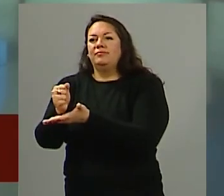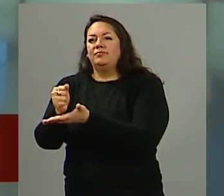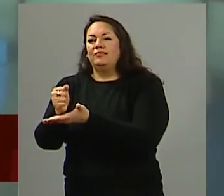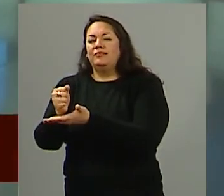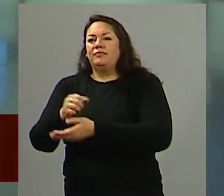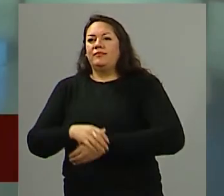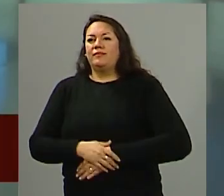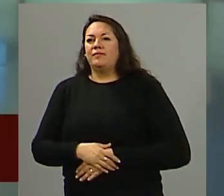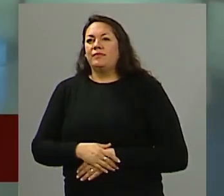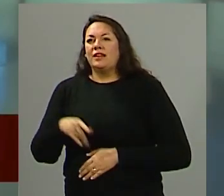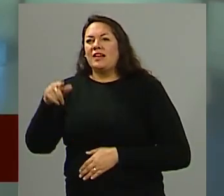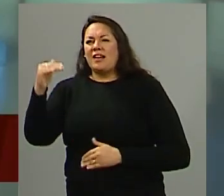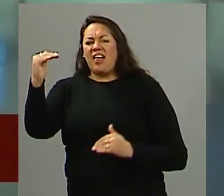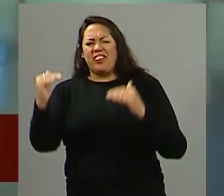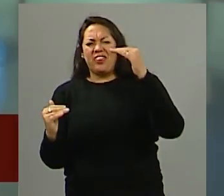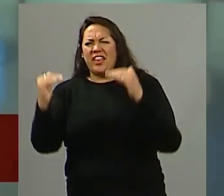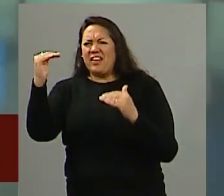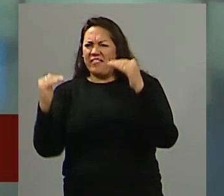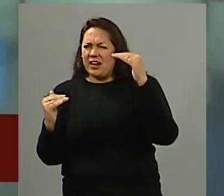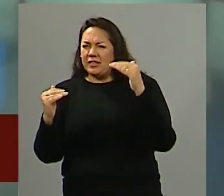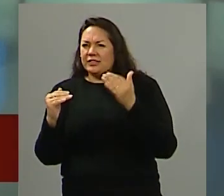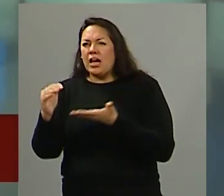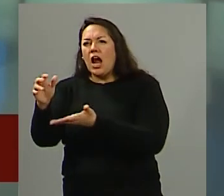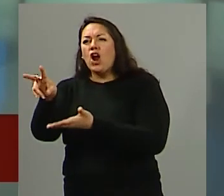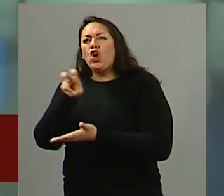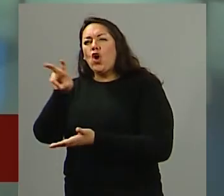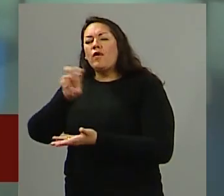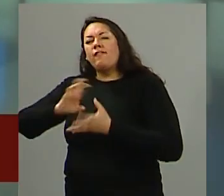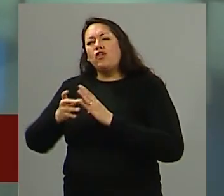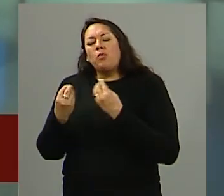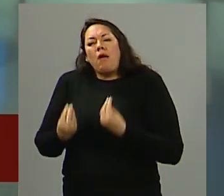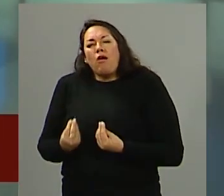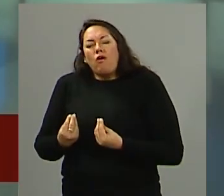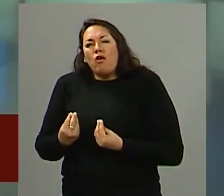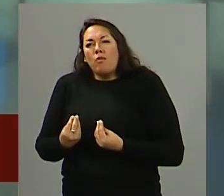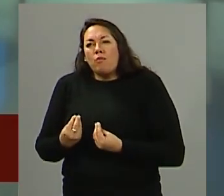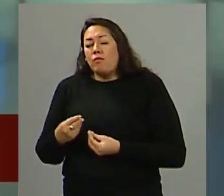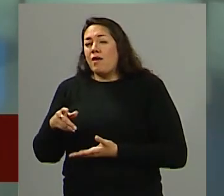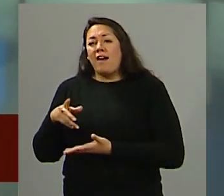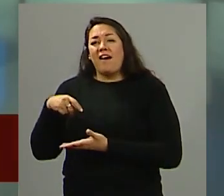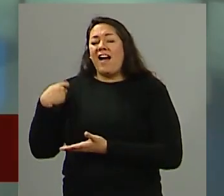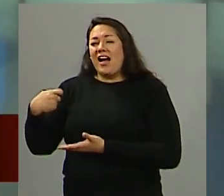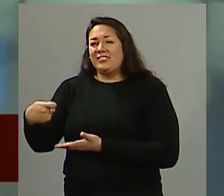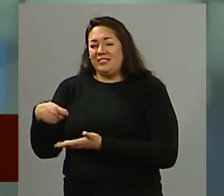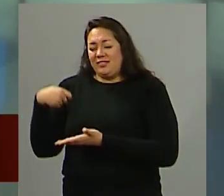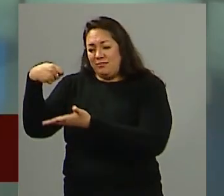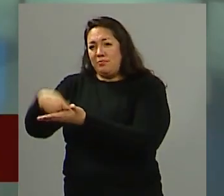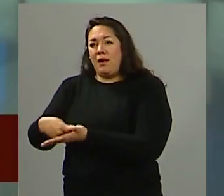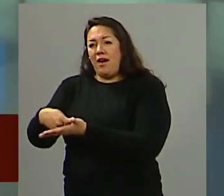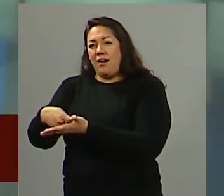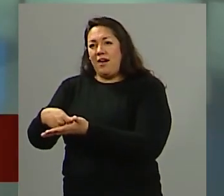disparidad en la forma de acceder al cobro que como vos decías bien es un cobro de la asignación que directamente